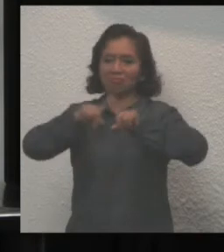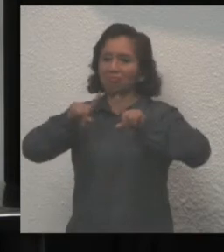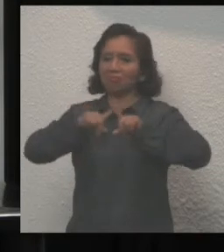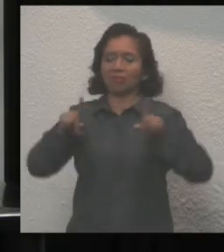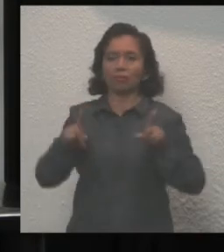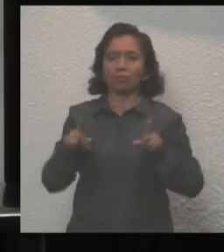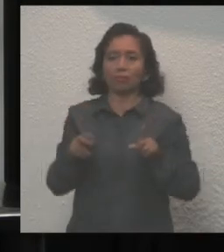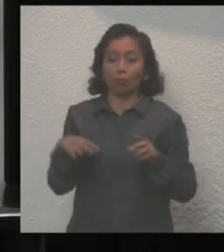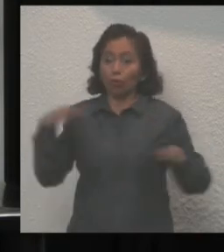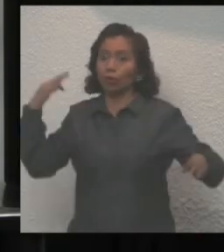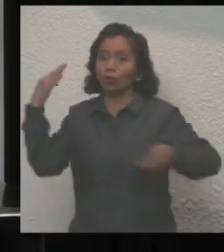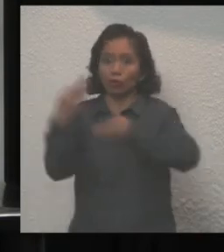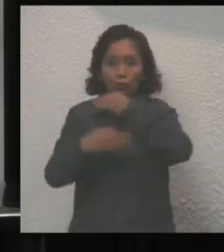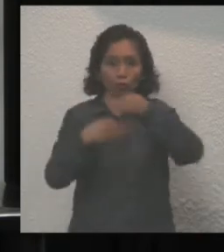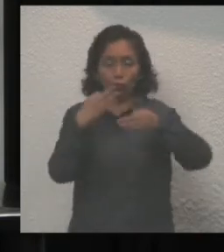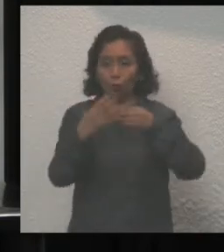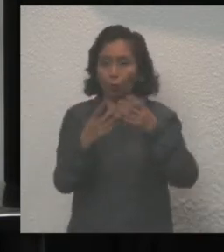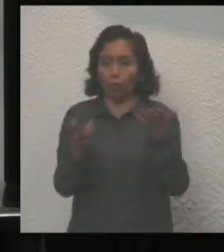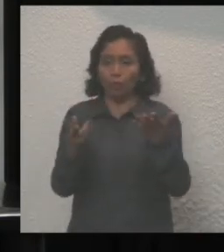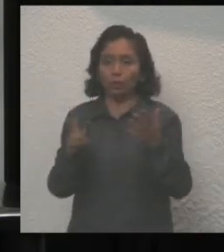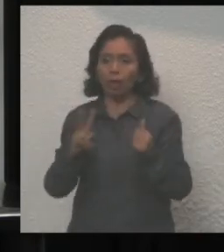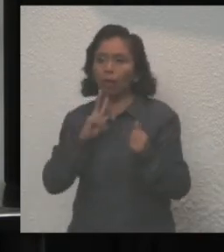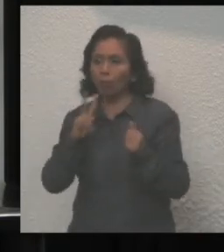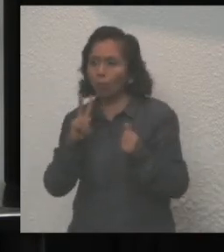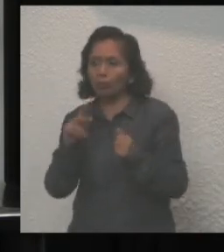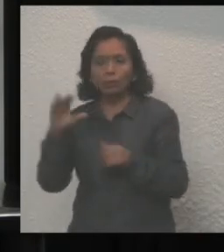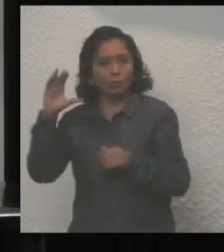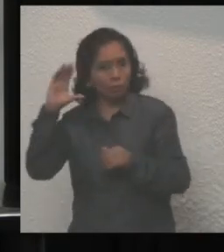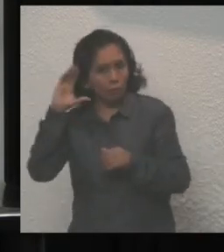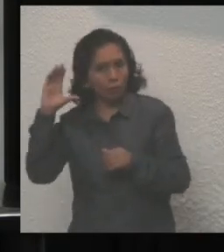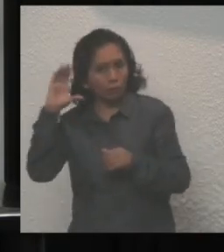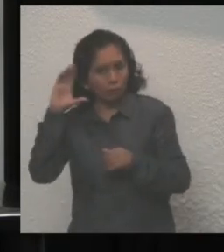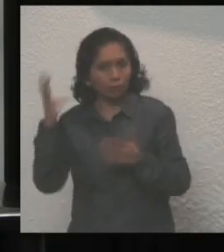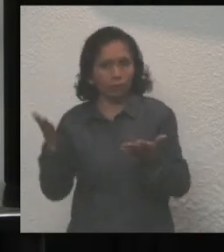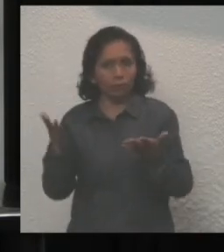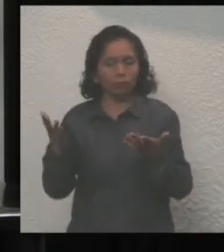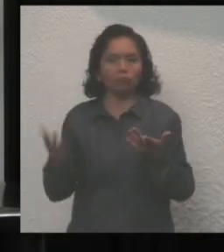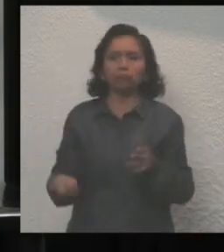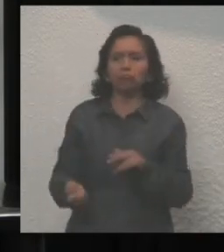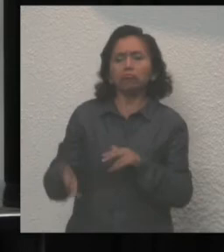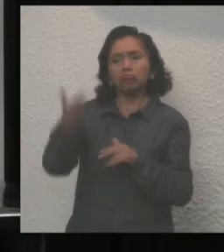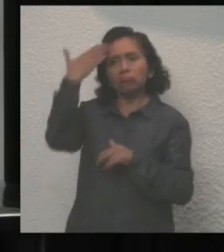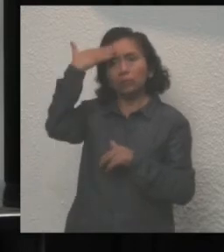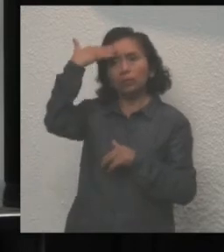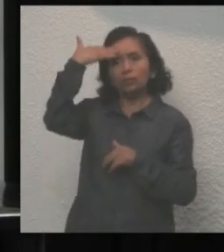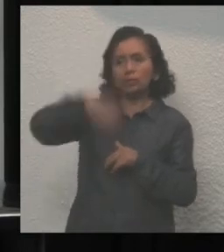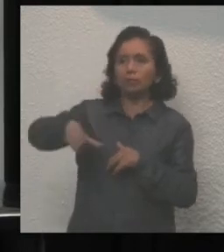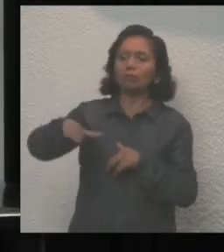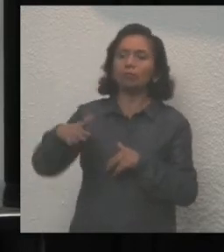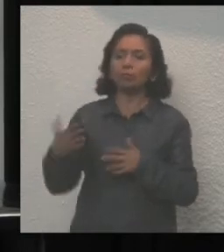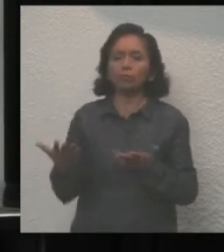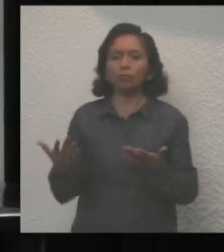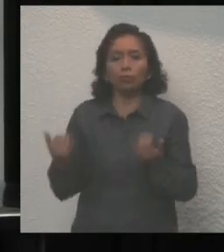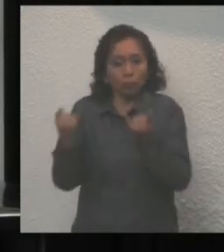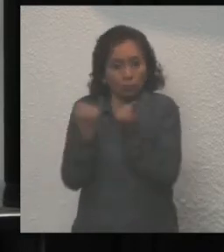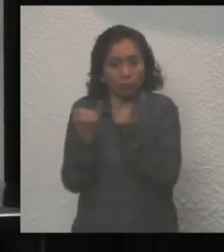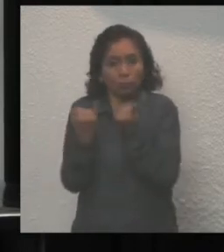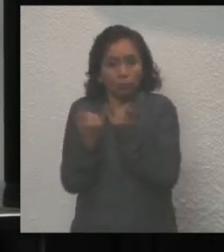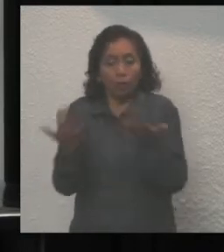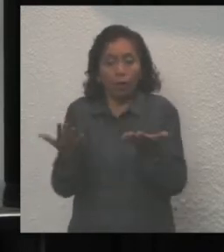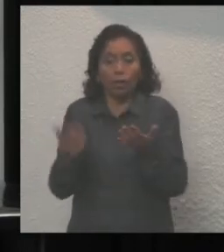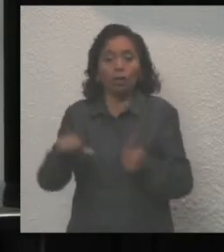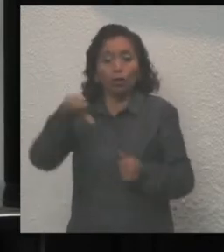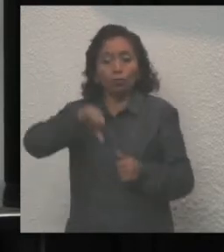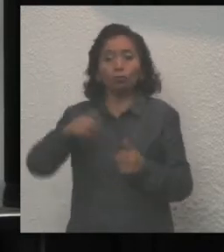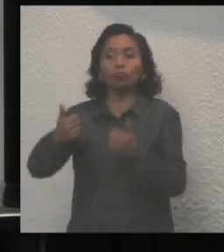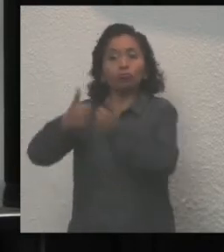donde todas las voces se escuchan. Reconocemos también el que hoy esté aquí en